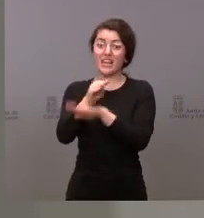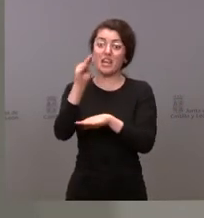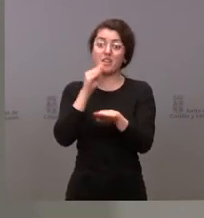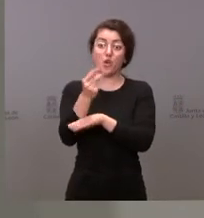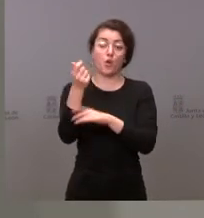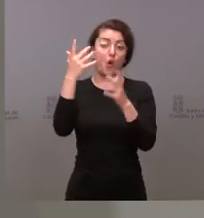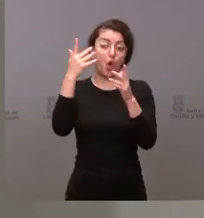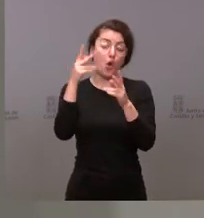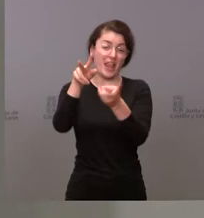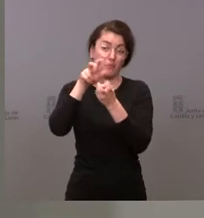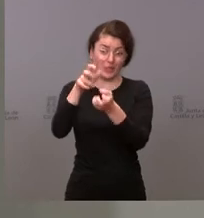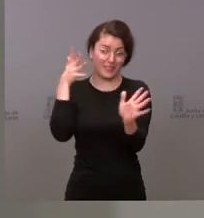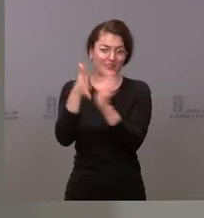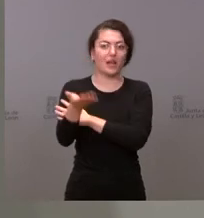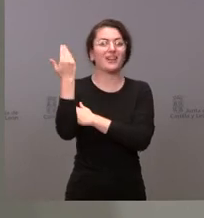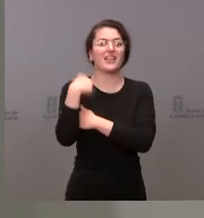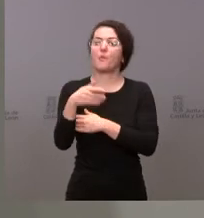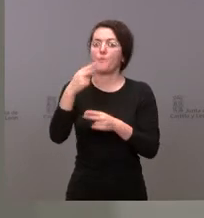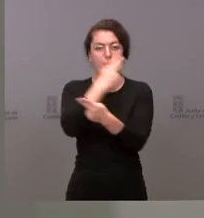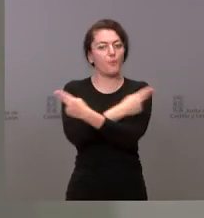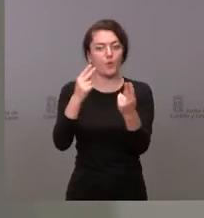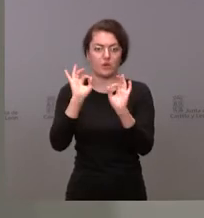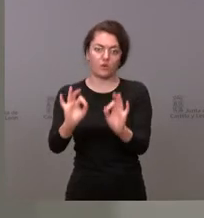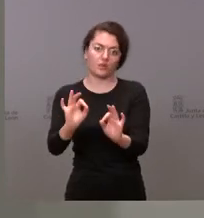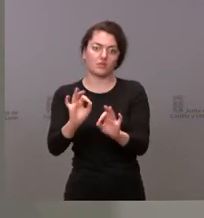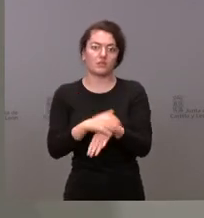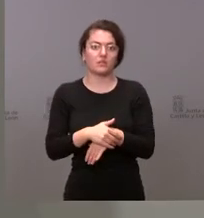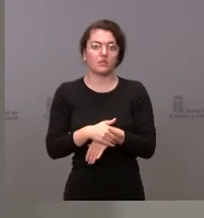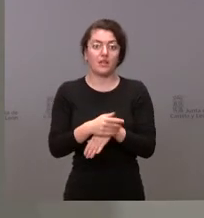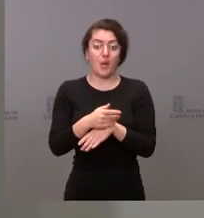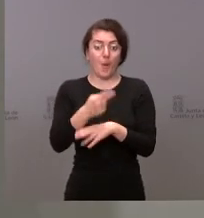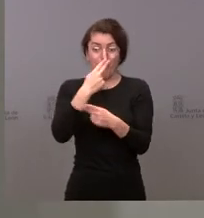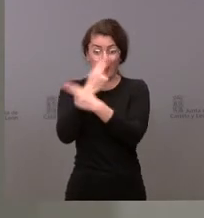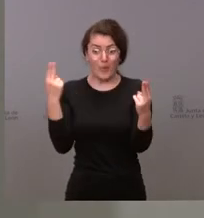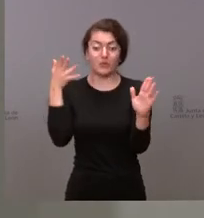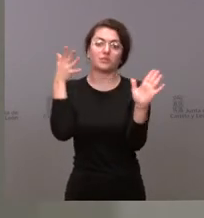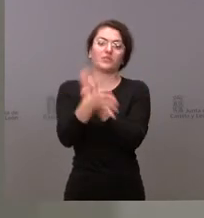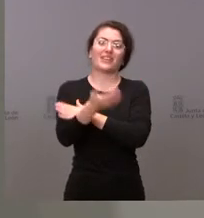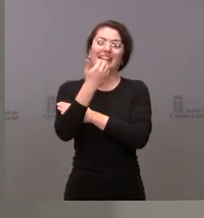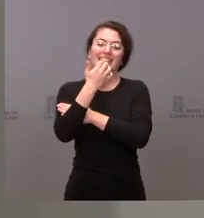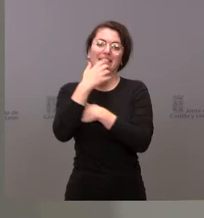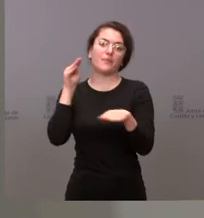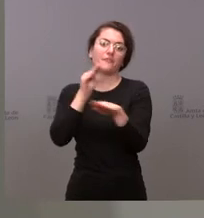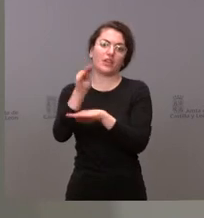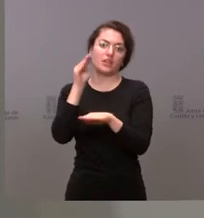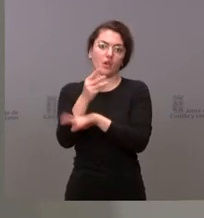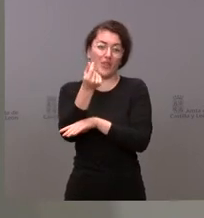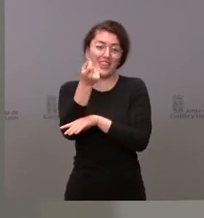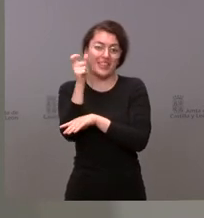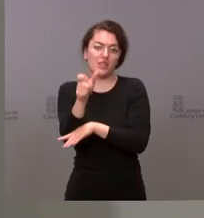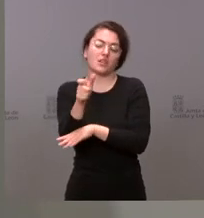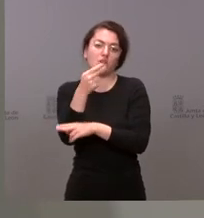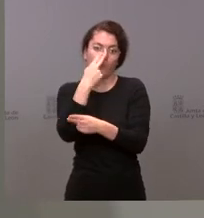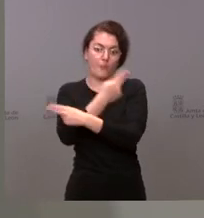me canso de repetirlo una y otra vez público es aquello que se financia con el dinero público con los